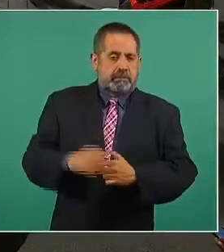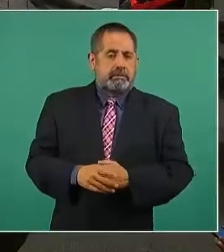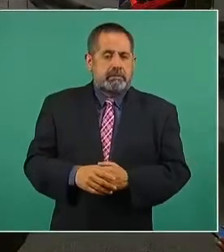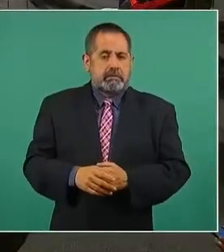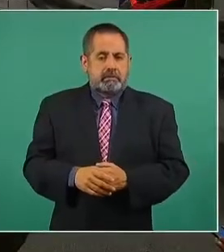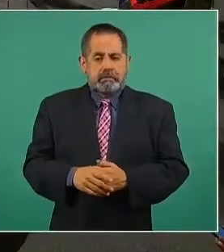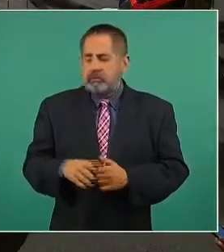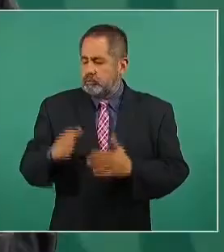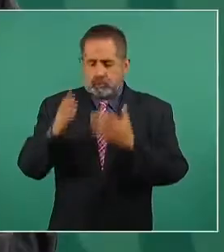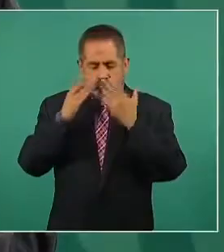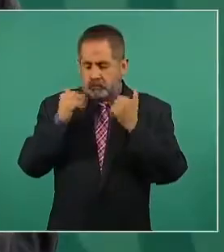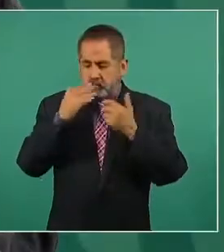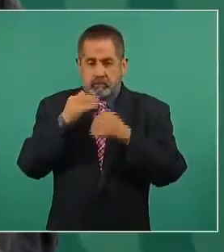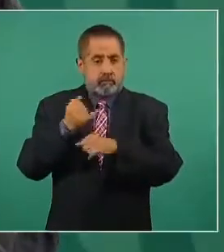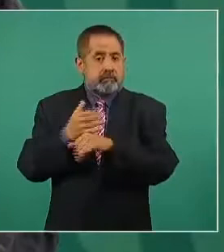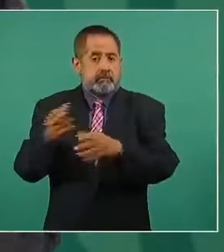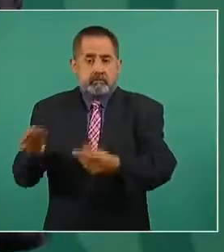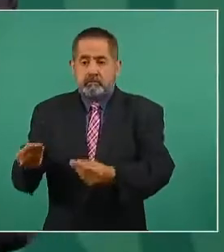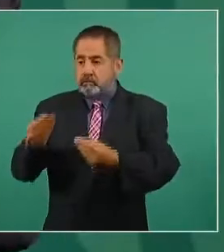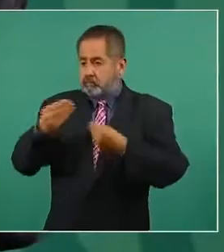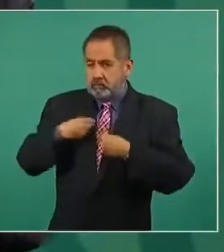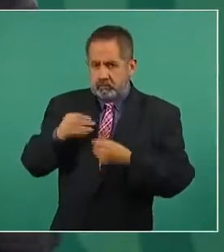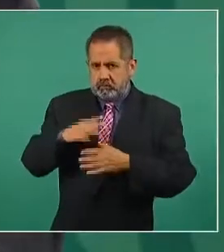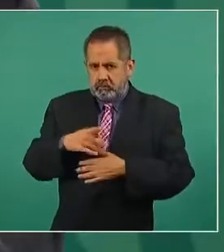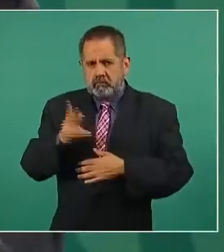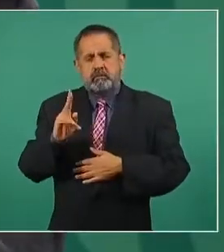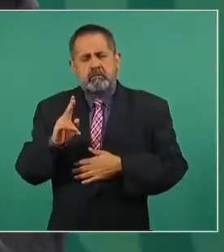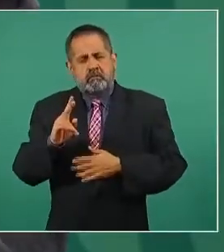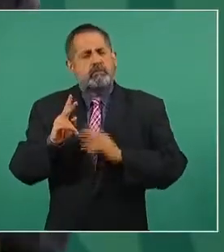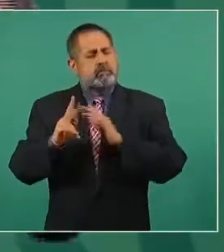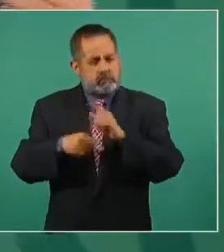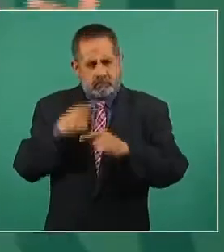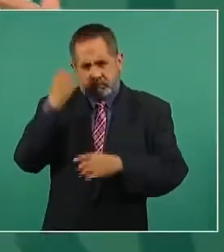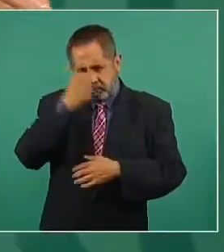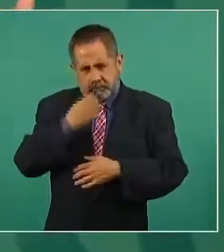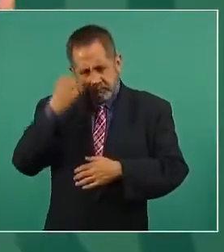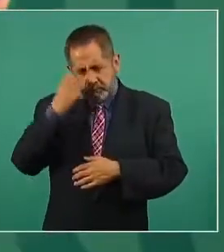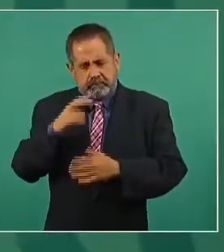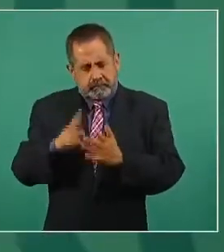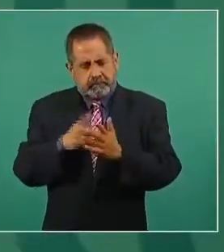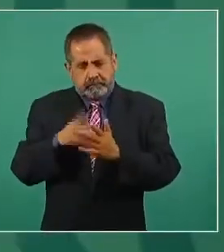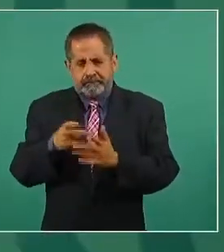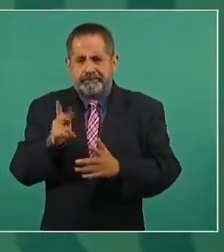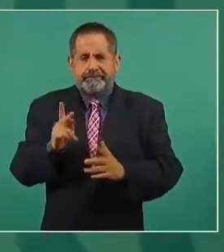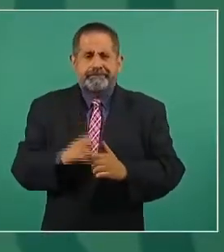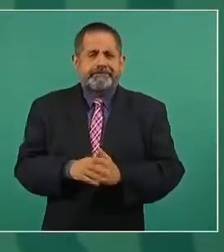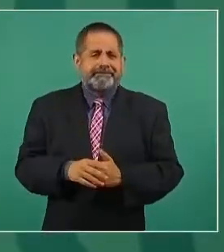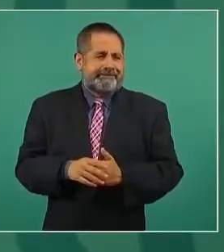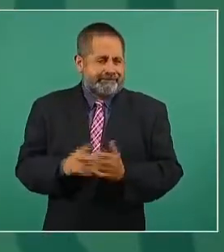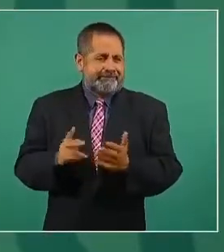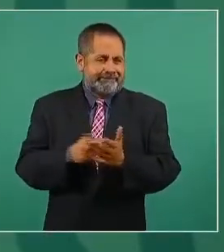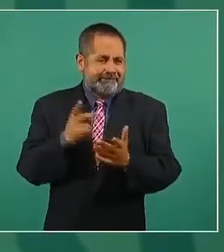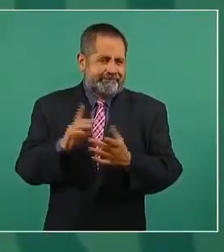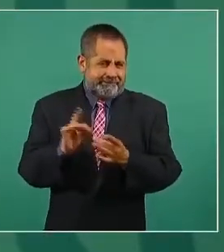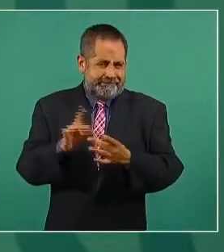contrato, ese es el informe que me dieron. De todas maneras, lo vamos a revisar. Pero eso, insisto,